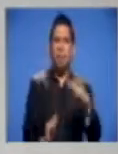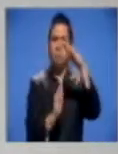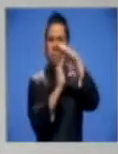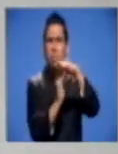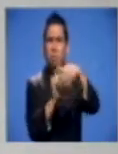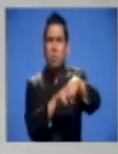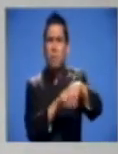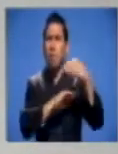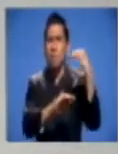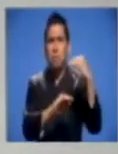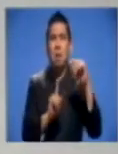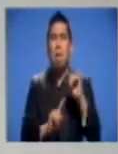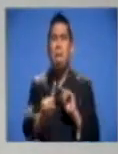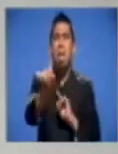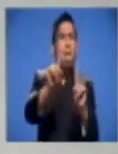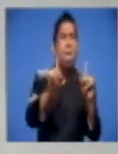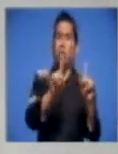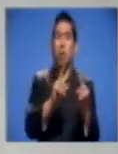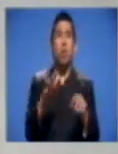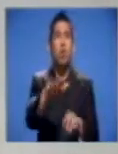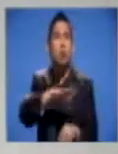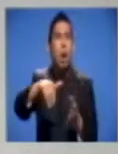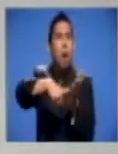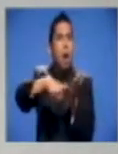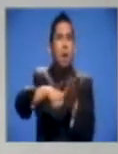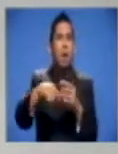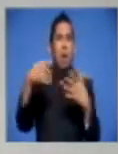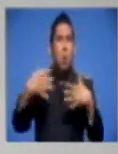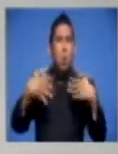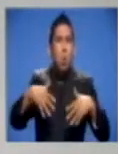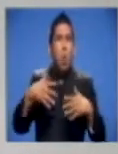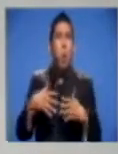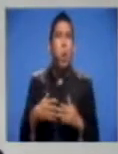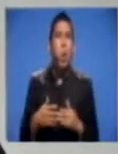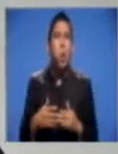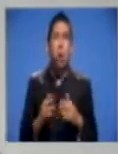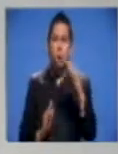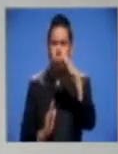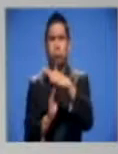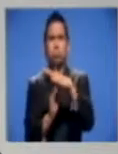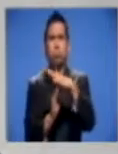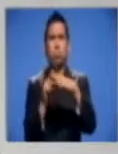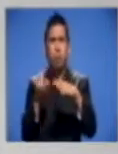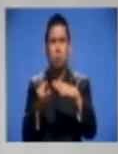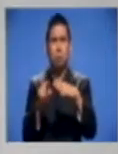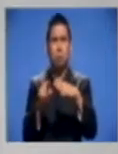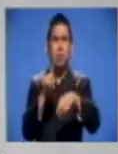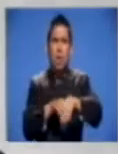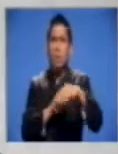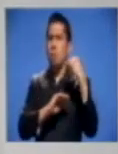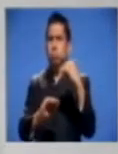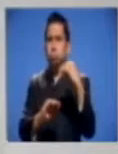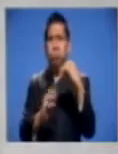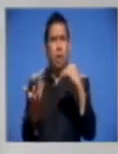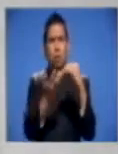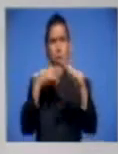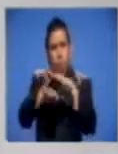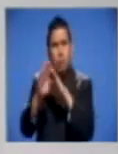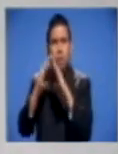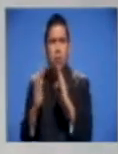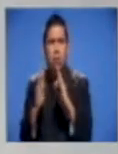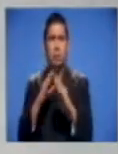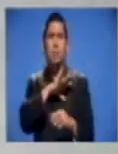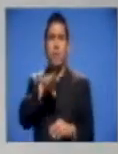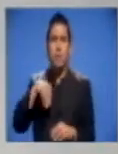asediados por la delincuencia. creemos que hay que devolverle la tranquilidad y la seguridad a la